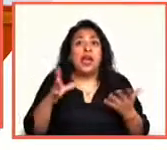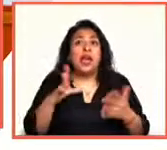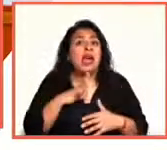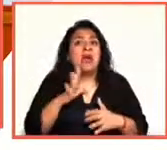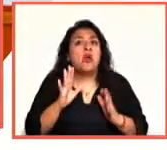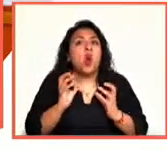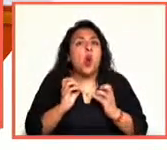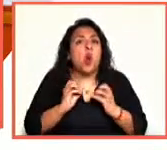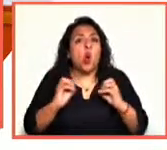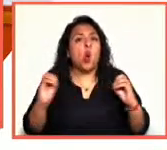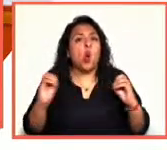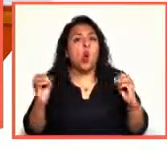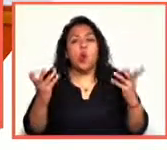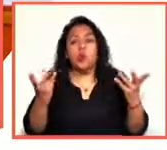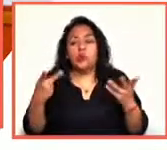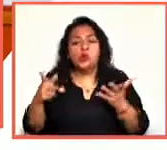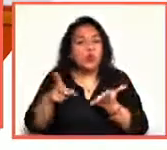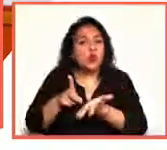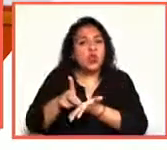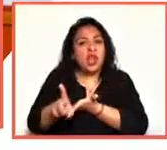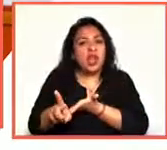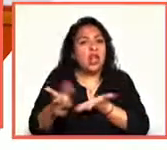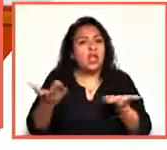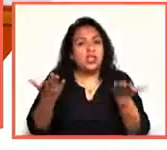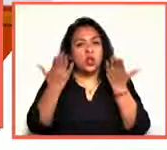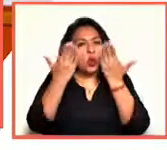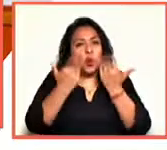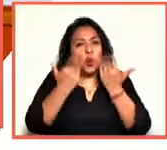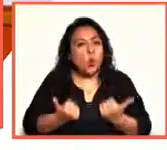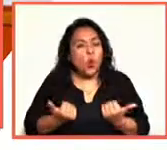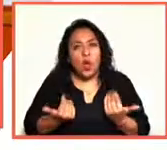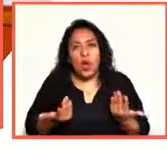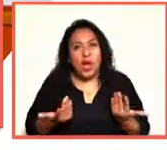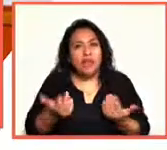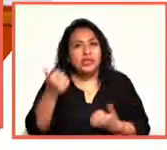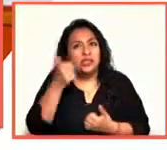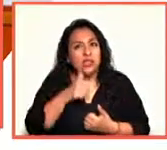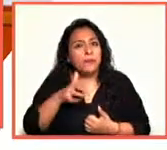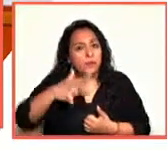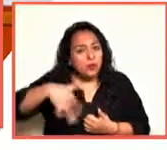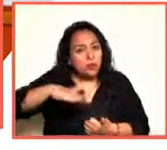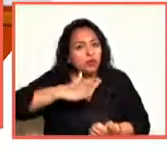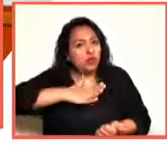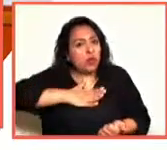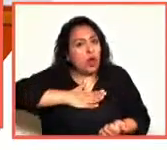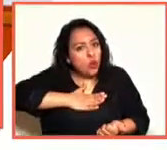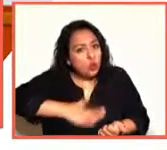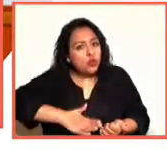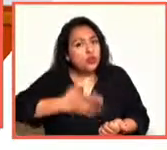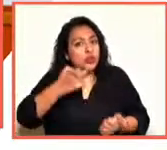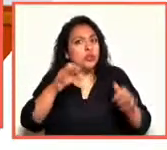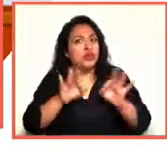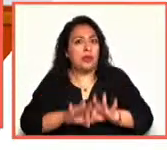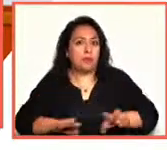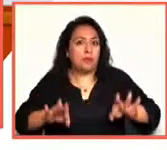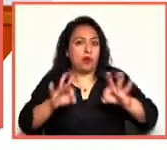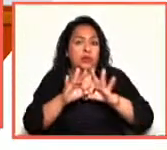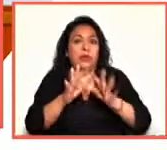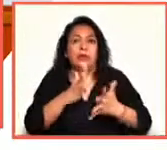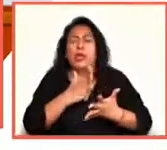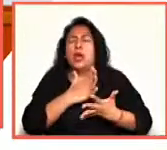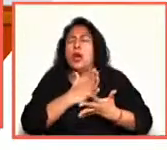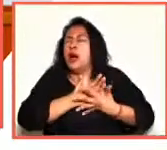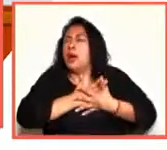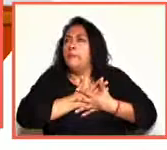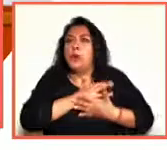tipo de derechos, que busca siempre la justicia, que ama enormemente a sus hijos.